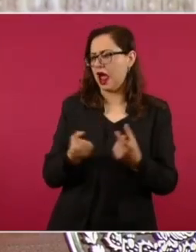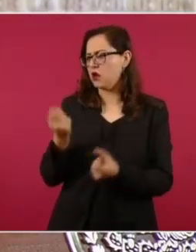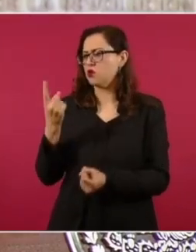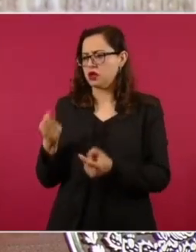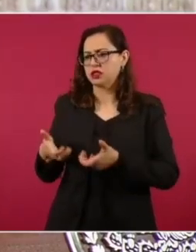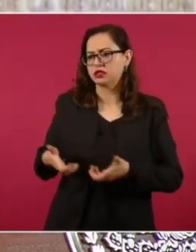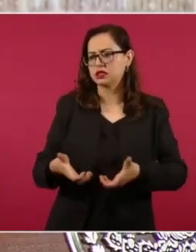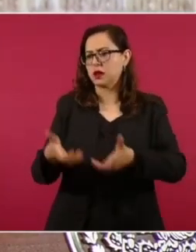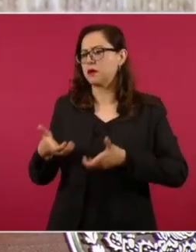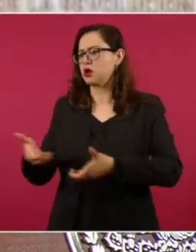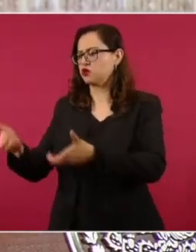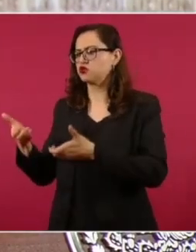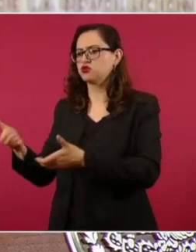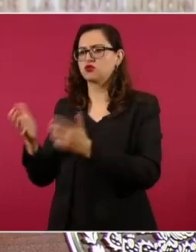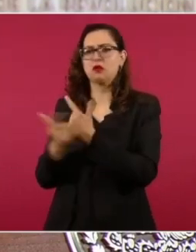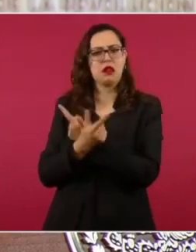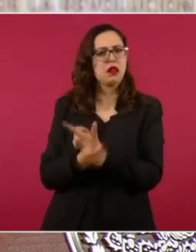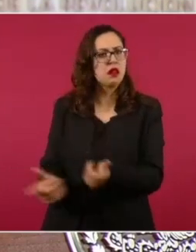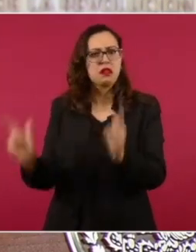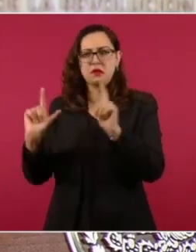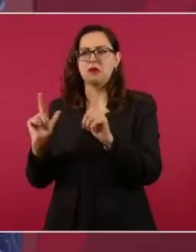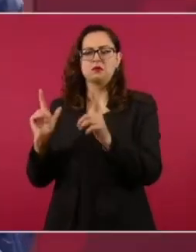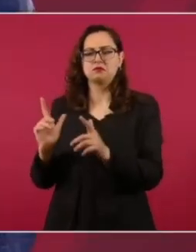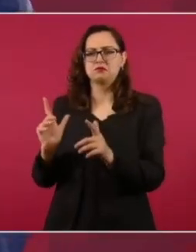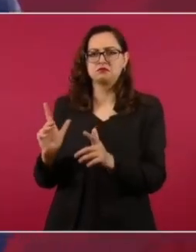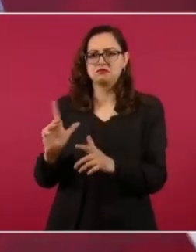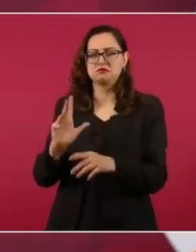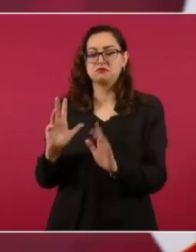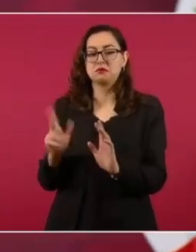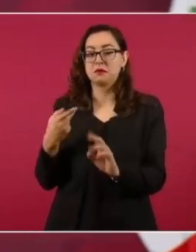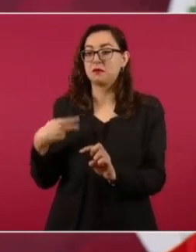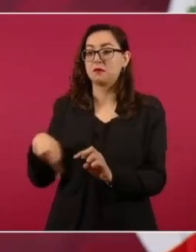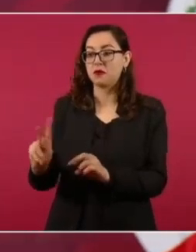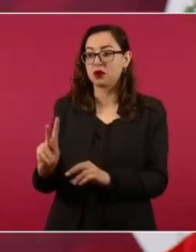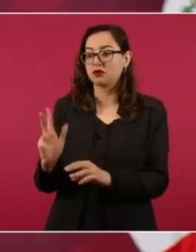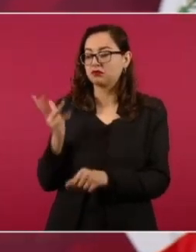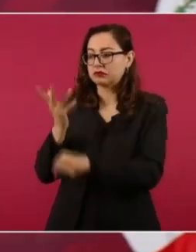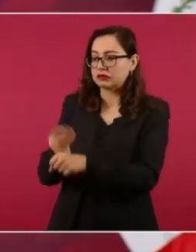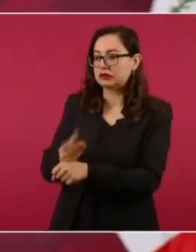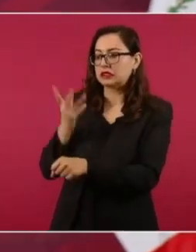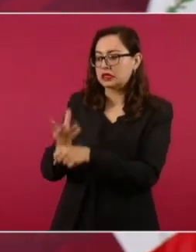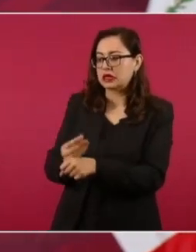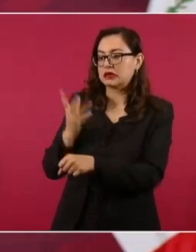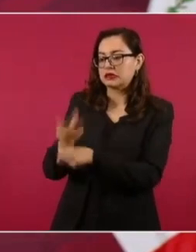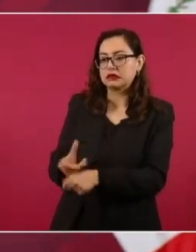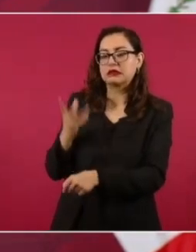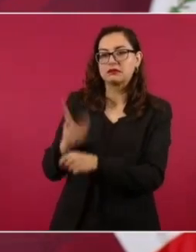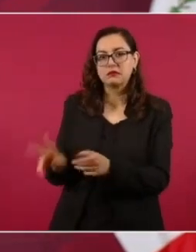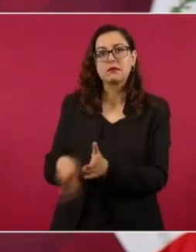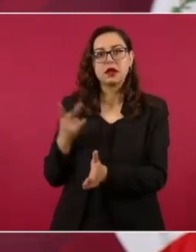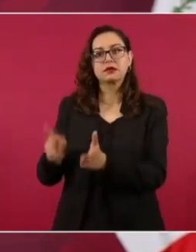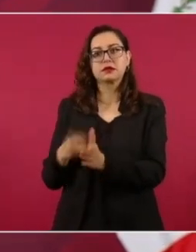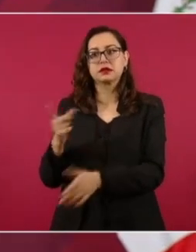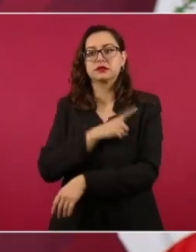estar dando mantenimiento, porque no todos tienen para pagar viajes y